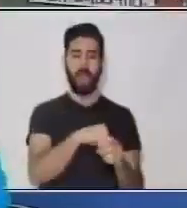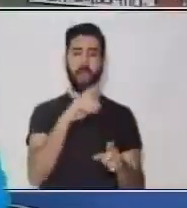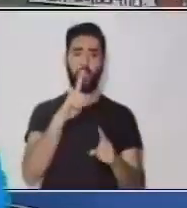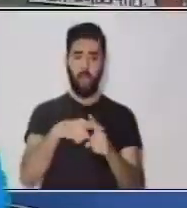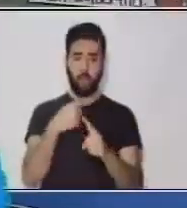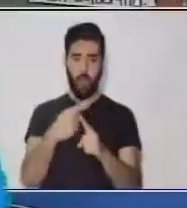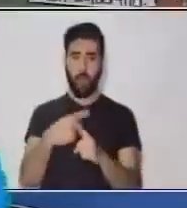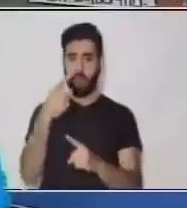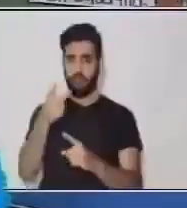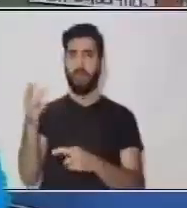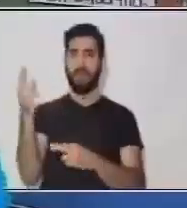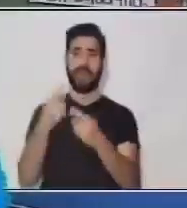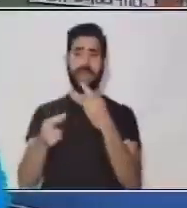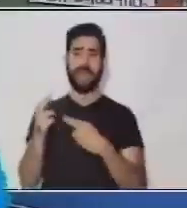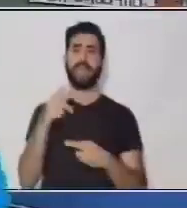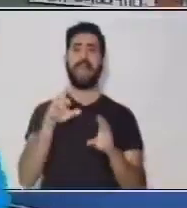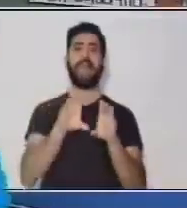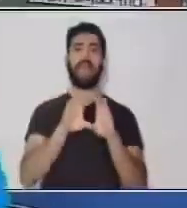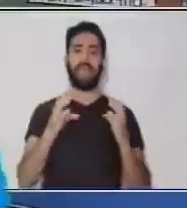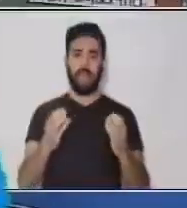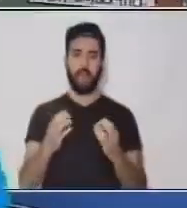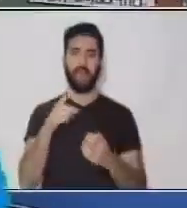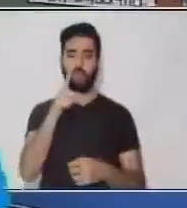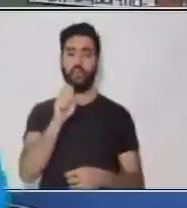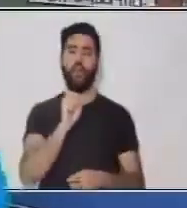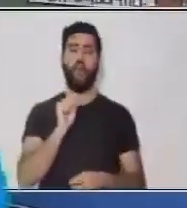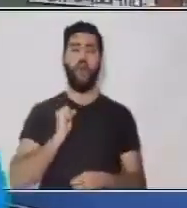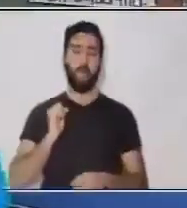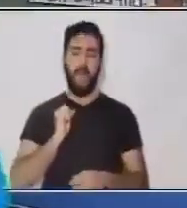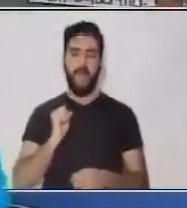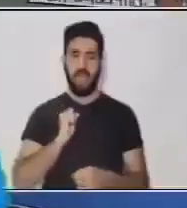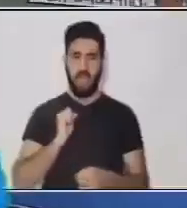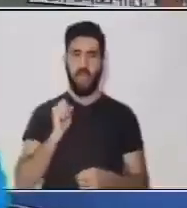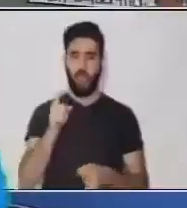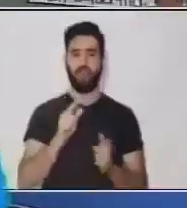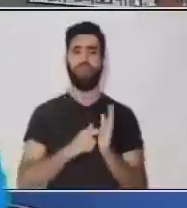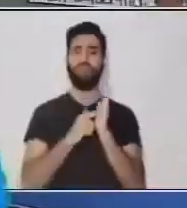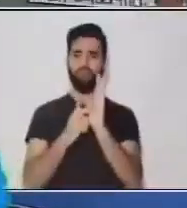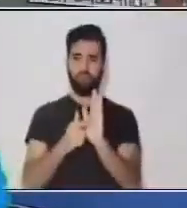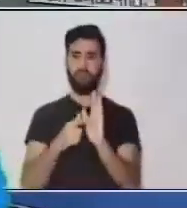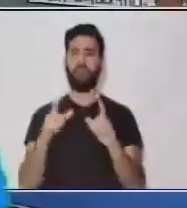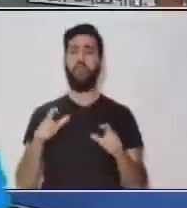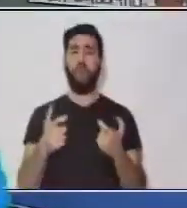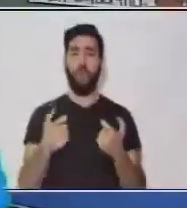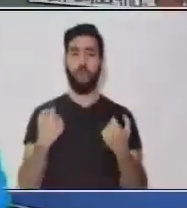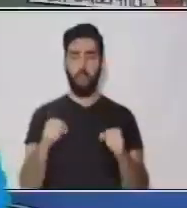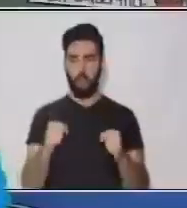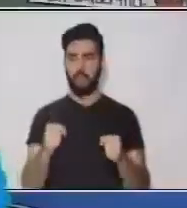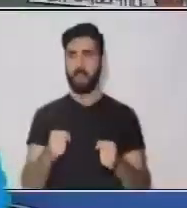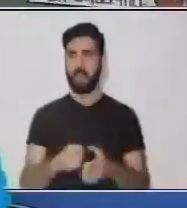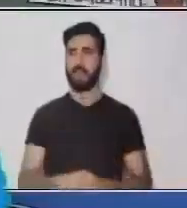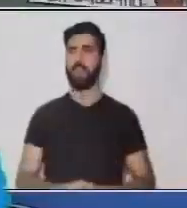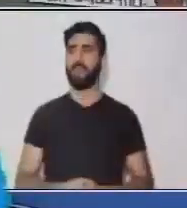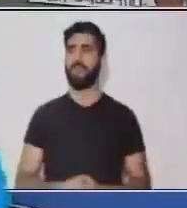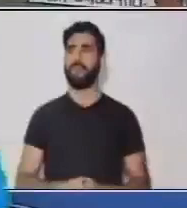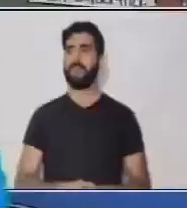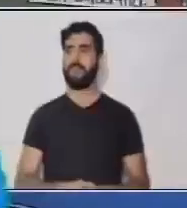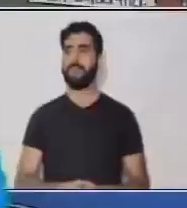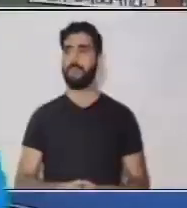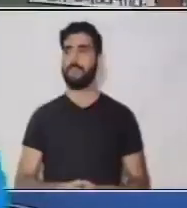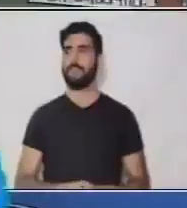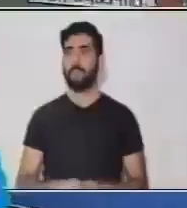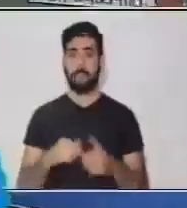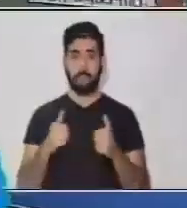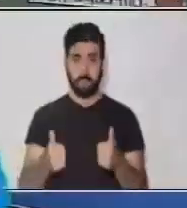regreses a clases... Le enseñarás a tus compañeros y profesor... Lo que aprendiste a través del programa Aprende en Casa... Te